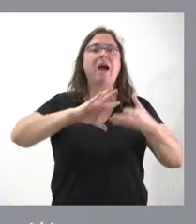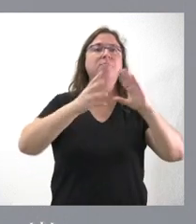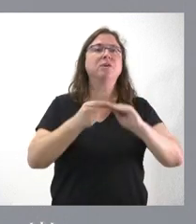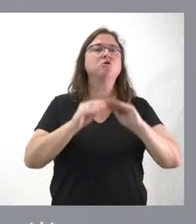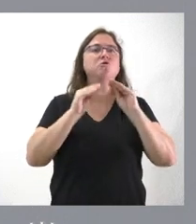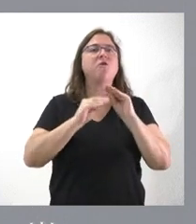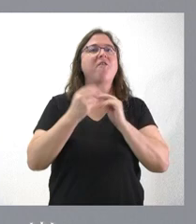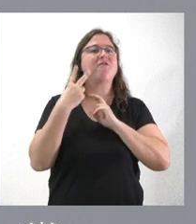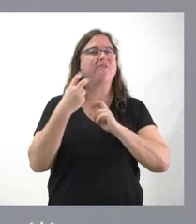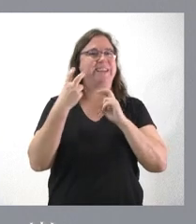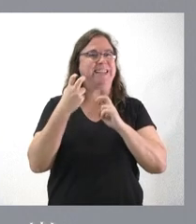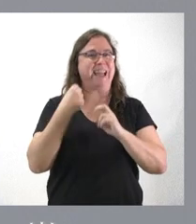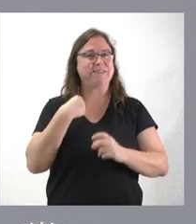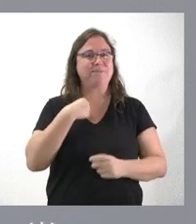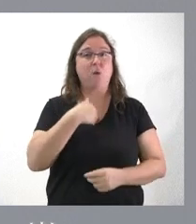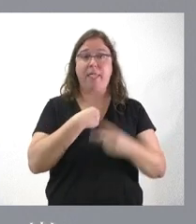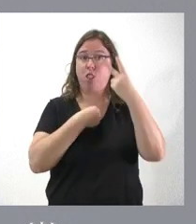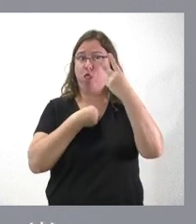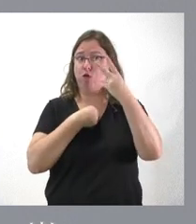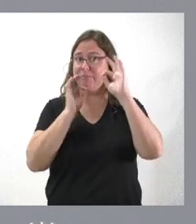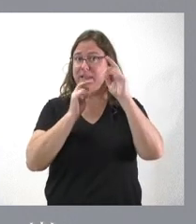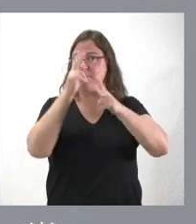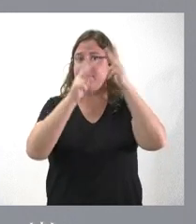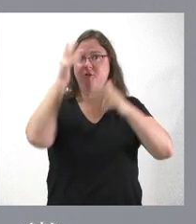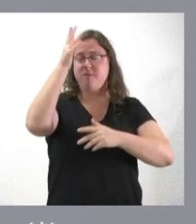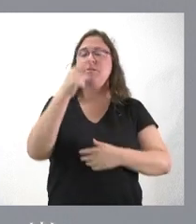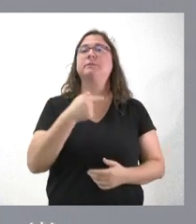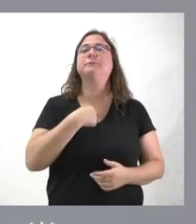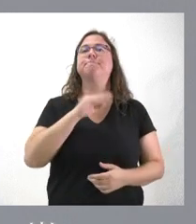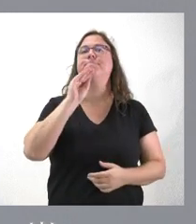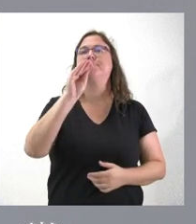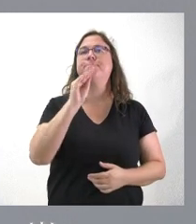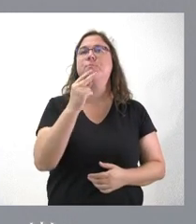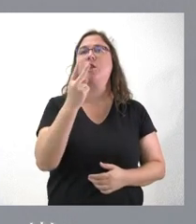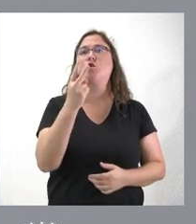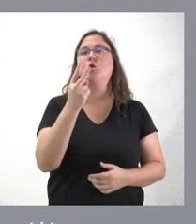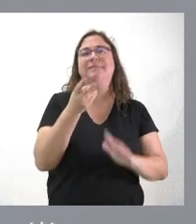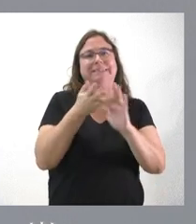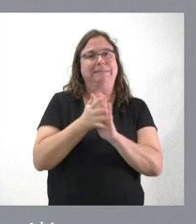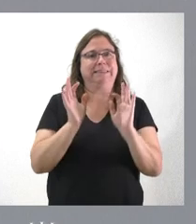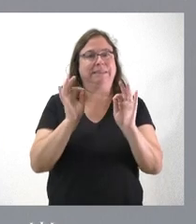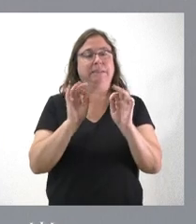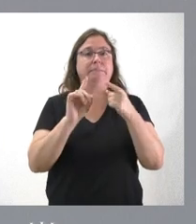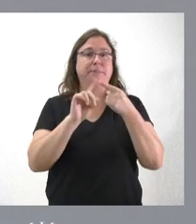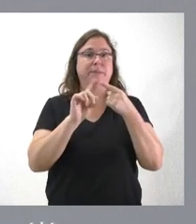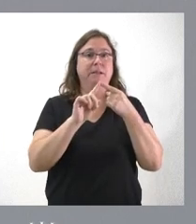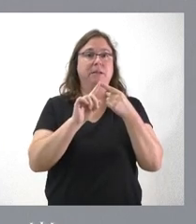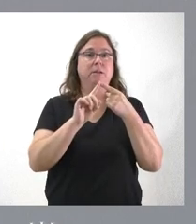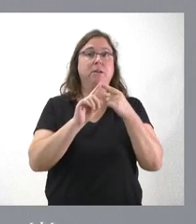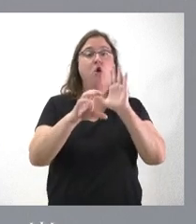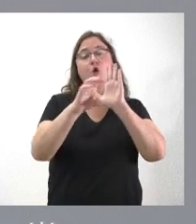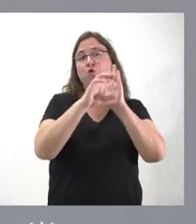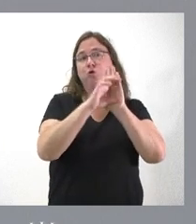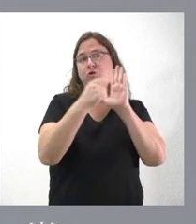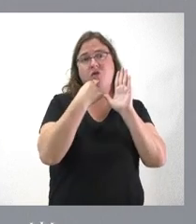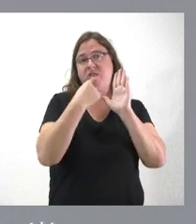fiscal del que gozan dos comunidades autónomas, pues le planteo dos apreciaciones al respecto. Primero, que está en la Constitución y,